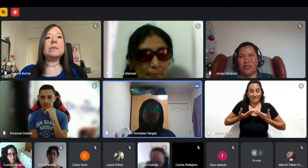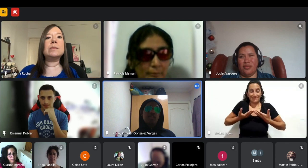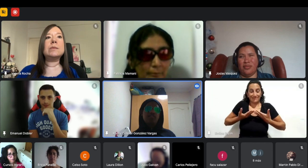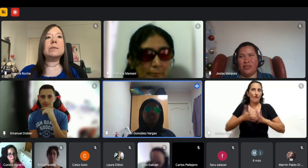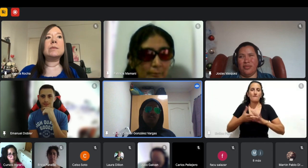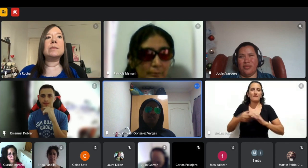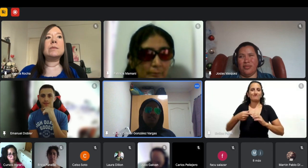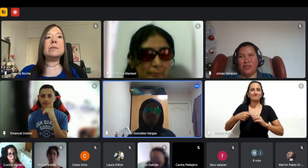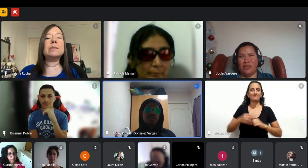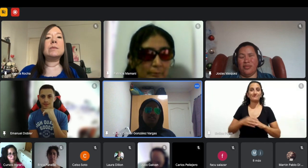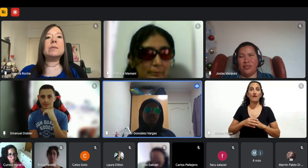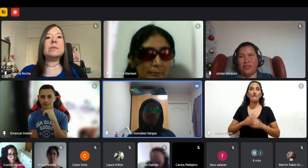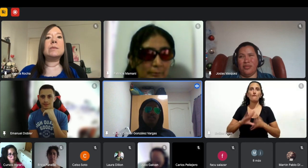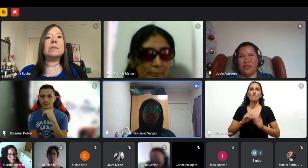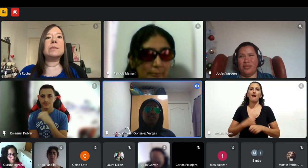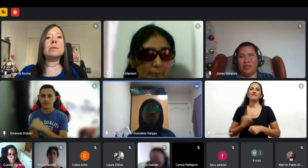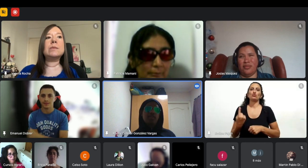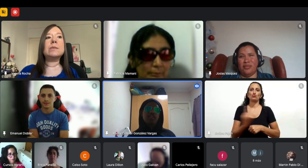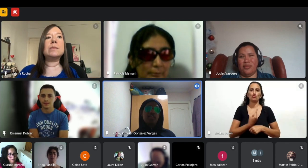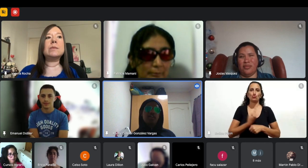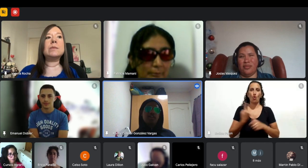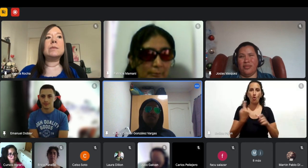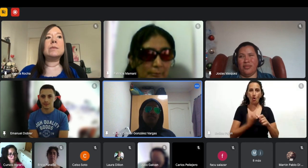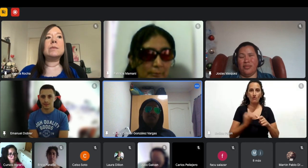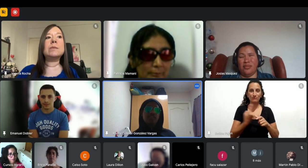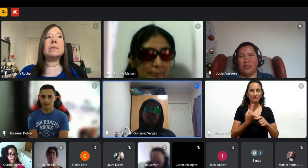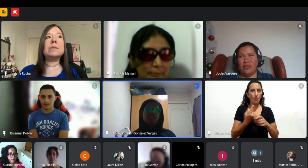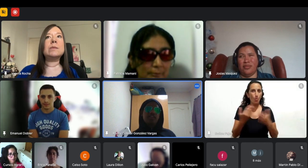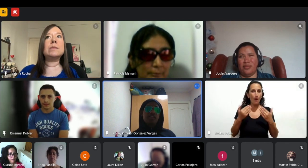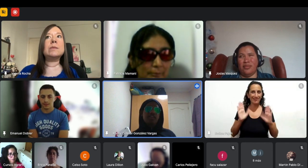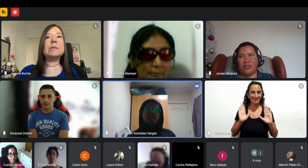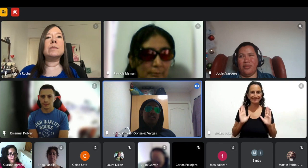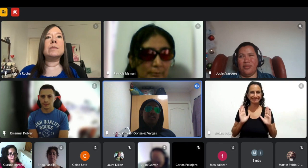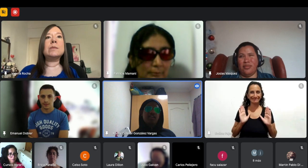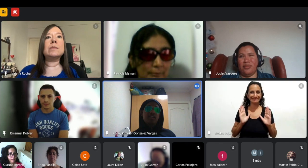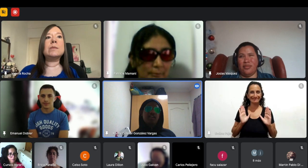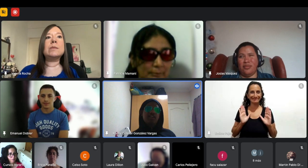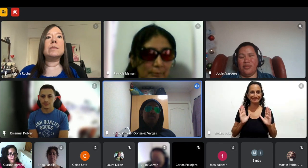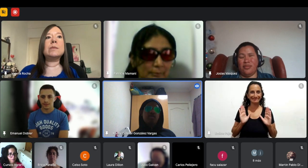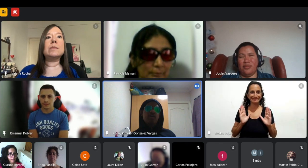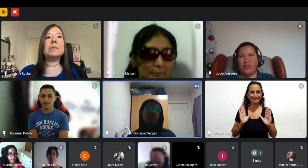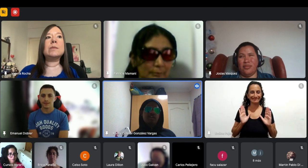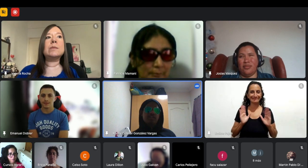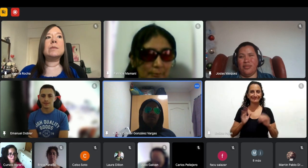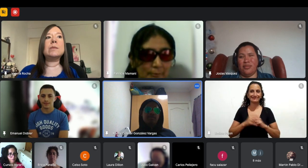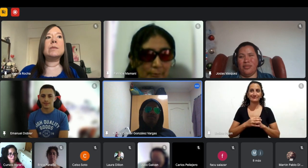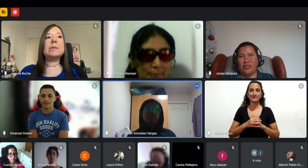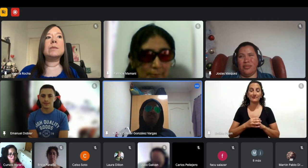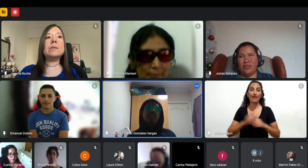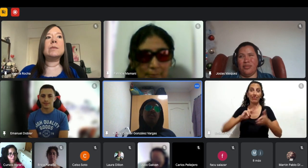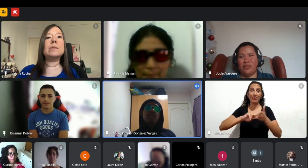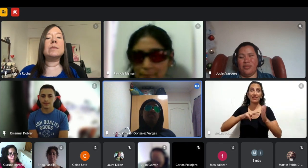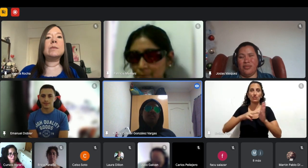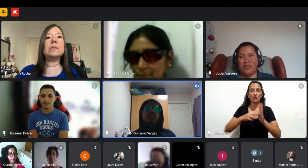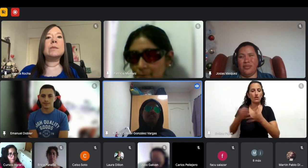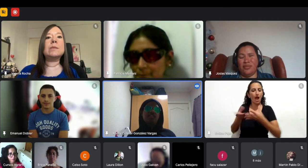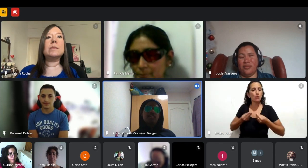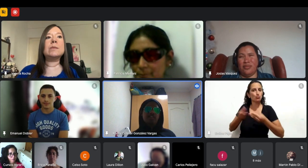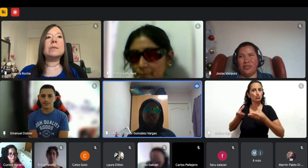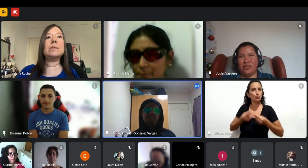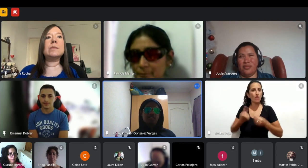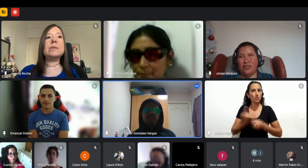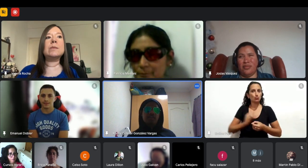es la independencia independencia que te brinda y la tecnología es